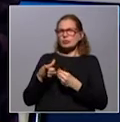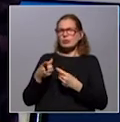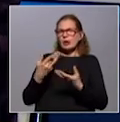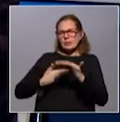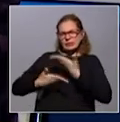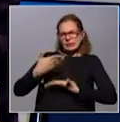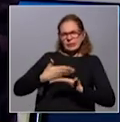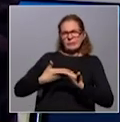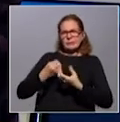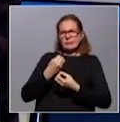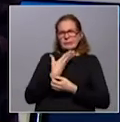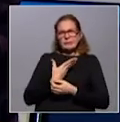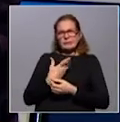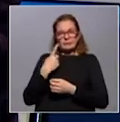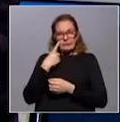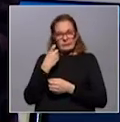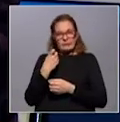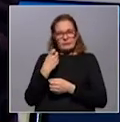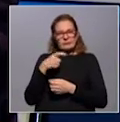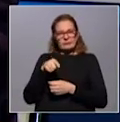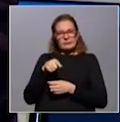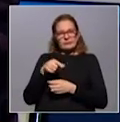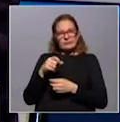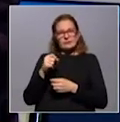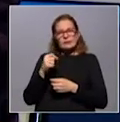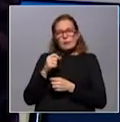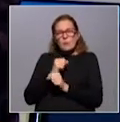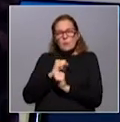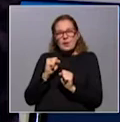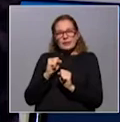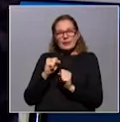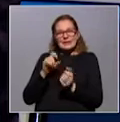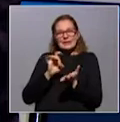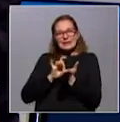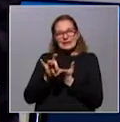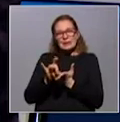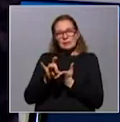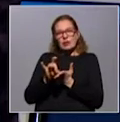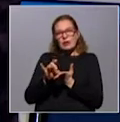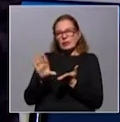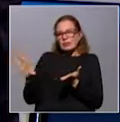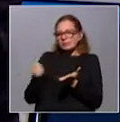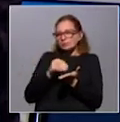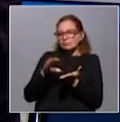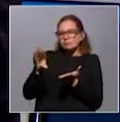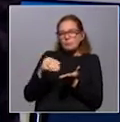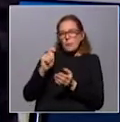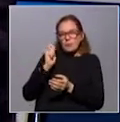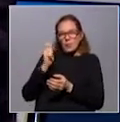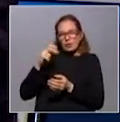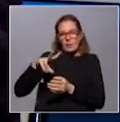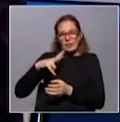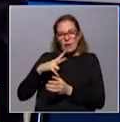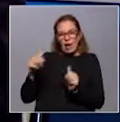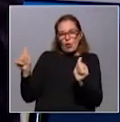intercambio, porque se dan cuenta de que esta capacidad que tiene el sistema de complementar los servicios públicos y